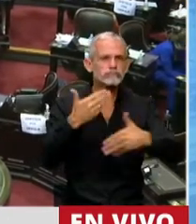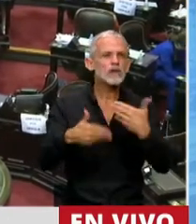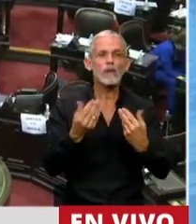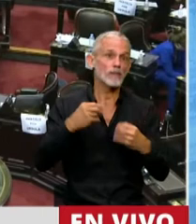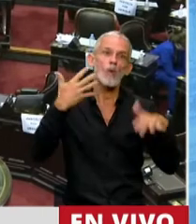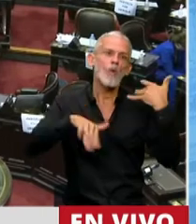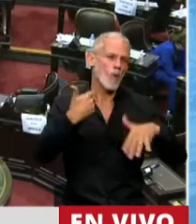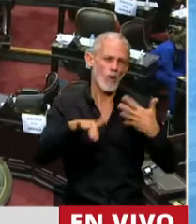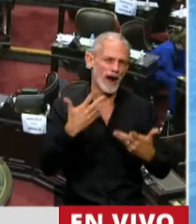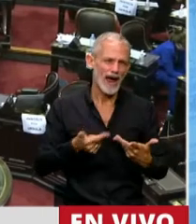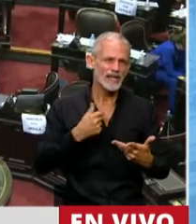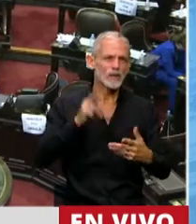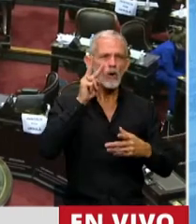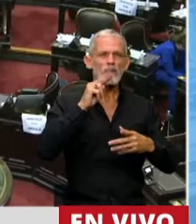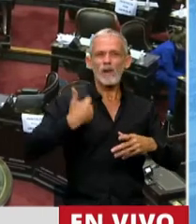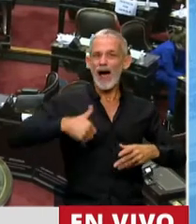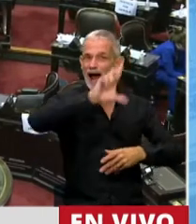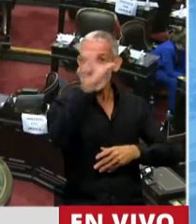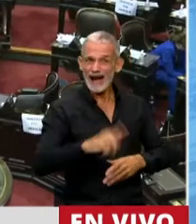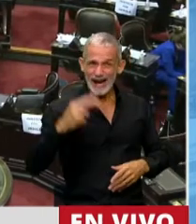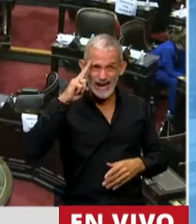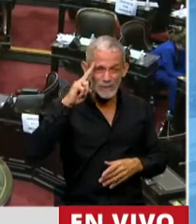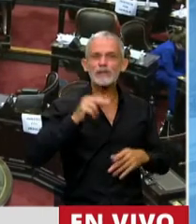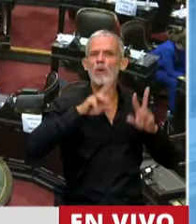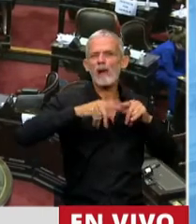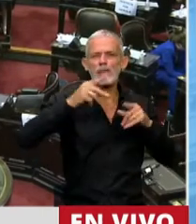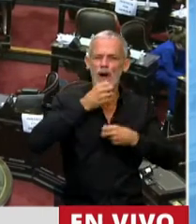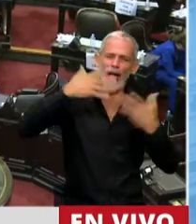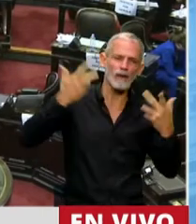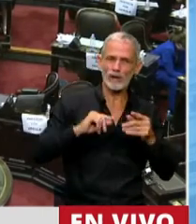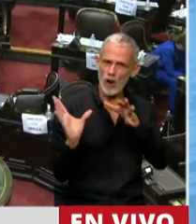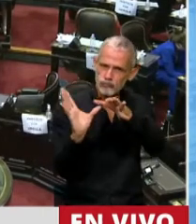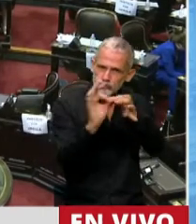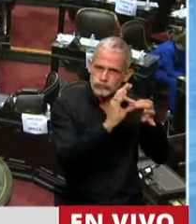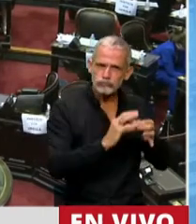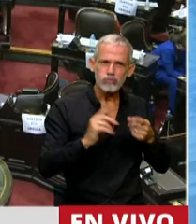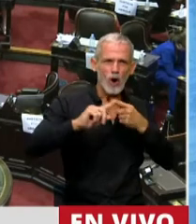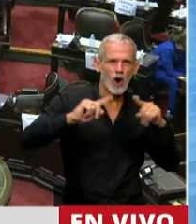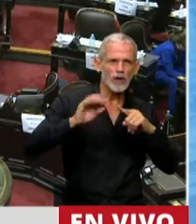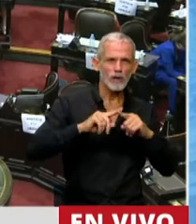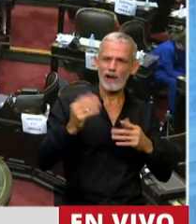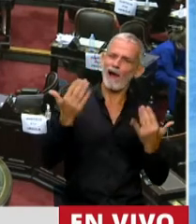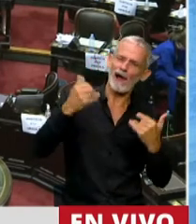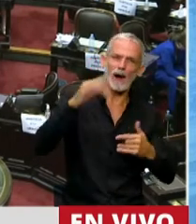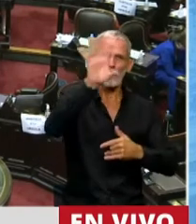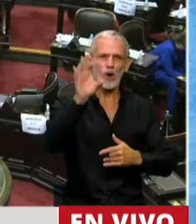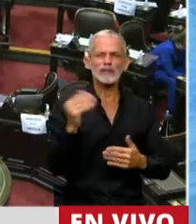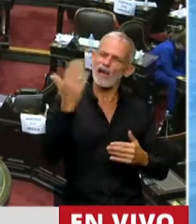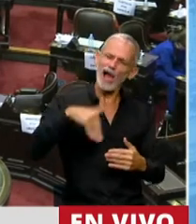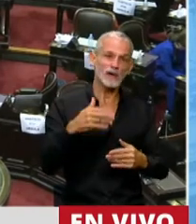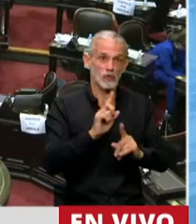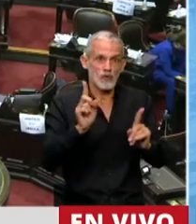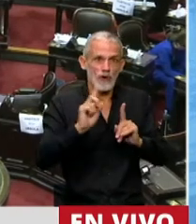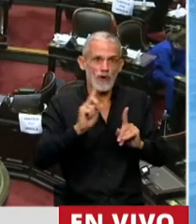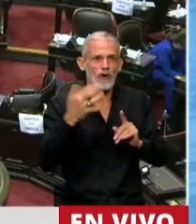urgente, con perspectiva federal y planificado, coordinando, no sólo invitando formalmente a las provincias